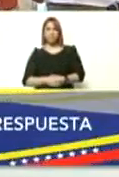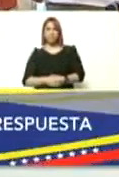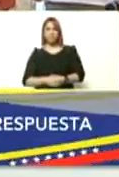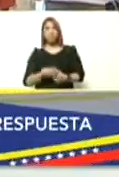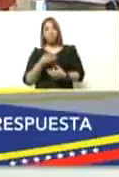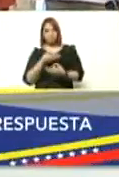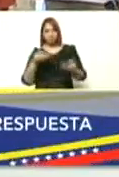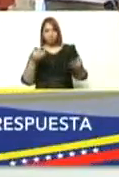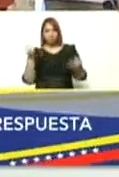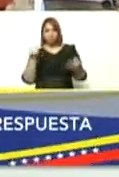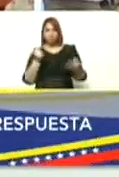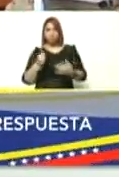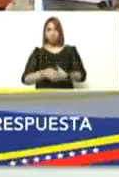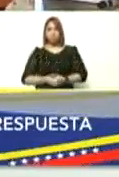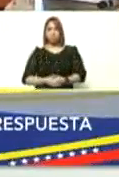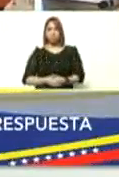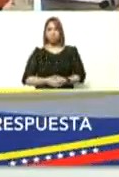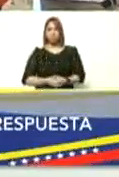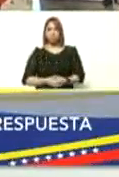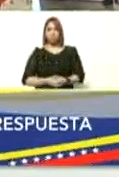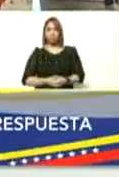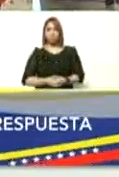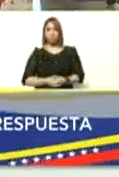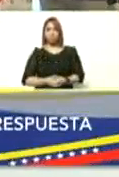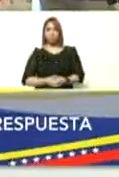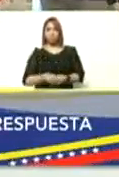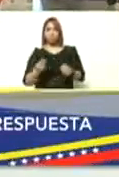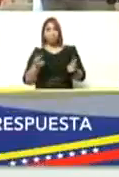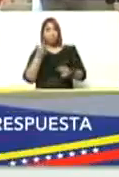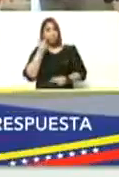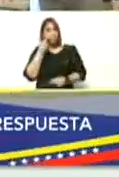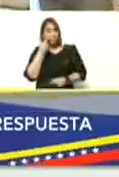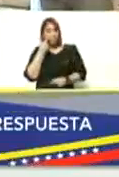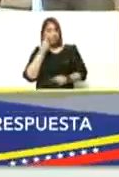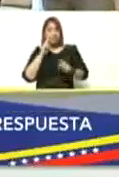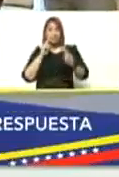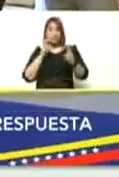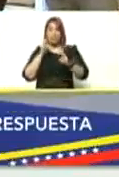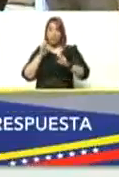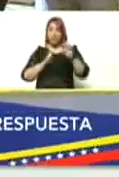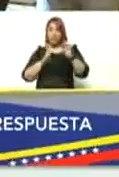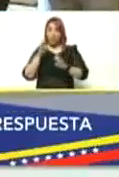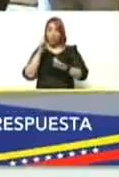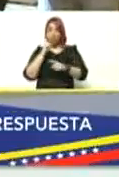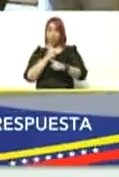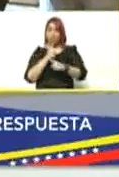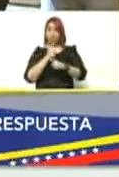correcto pendiente le pongo porque es un tema a evaluar